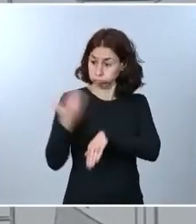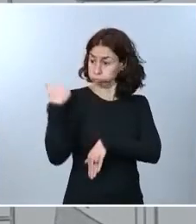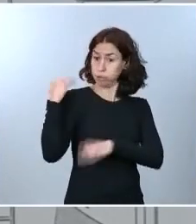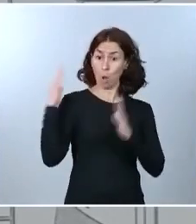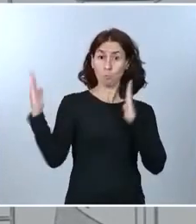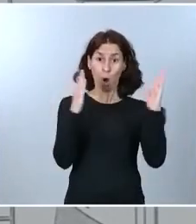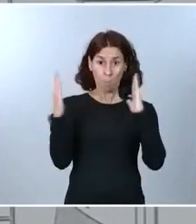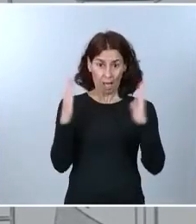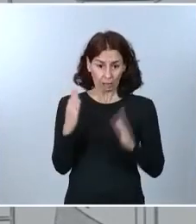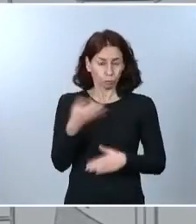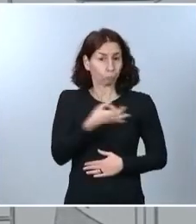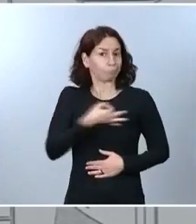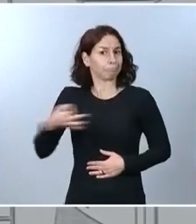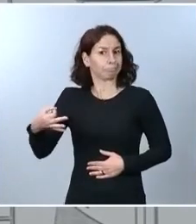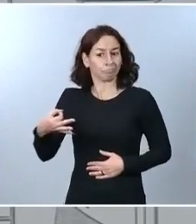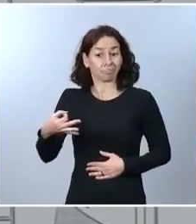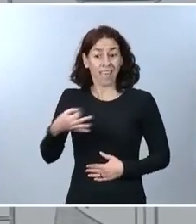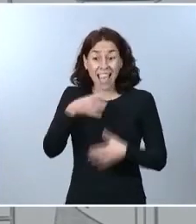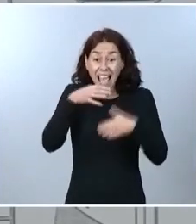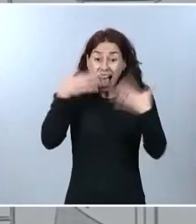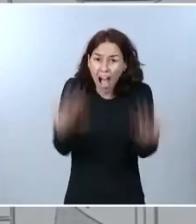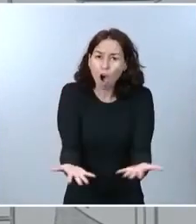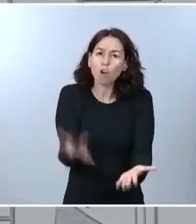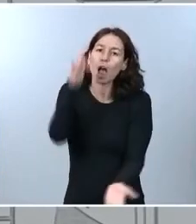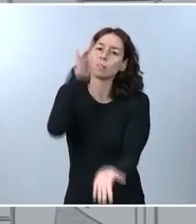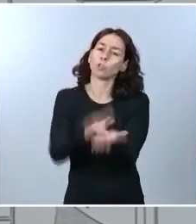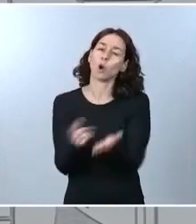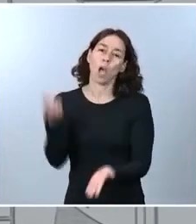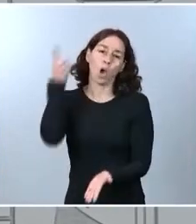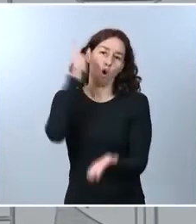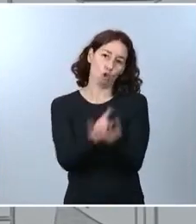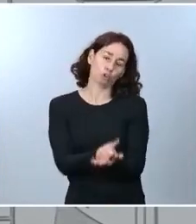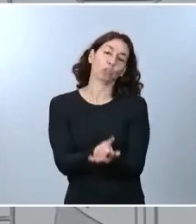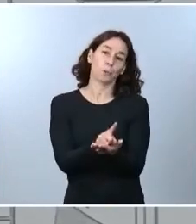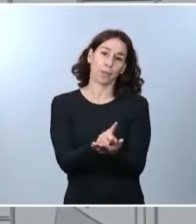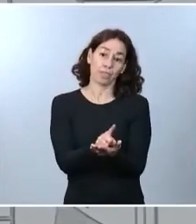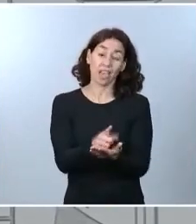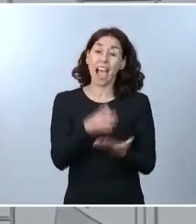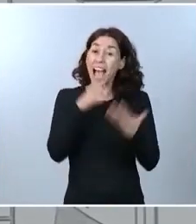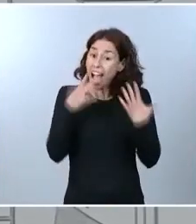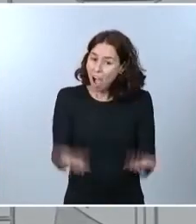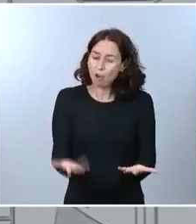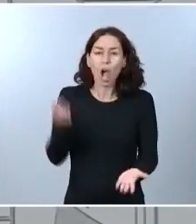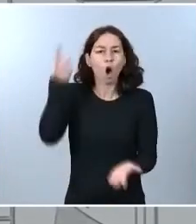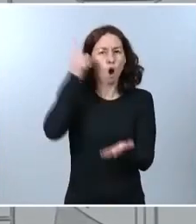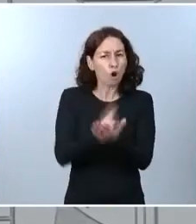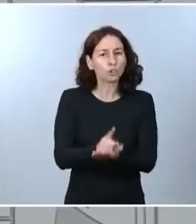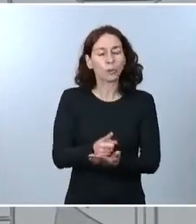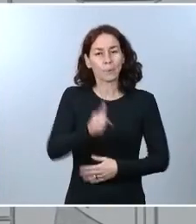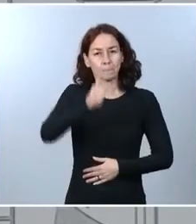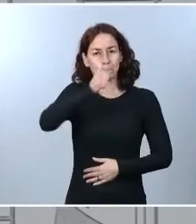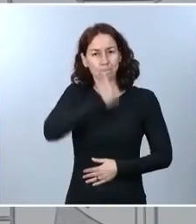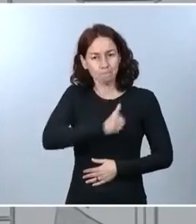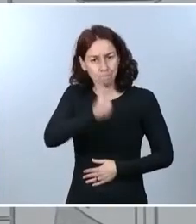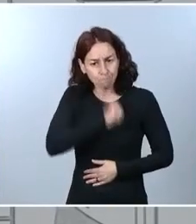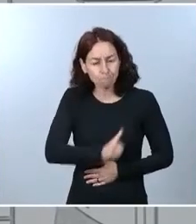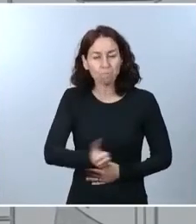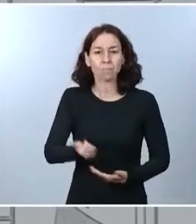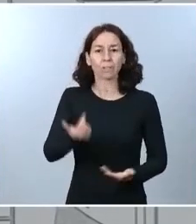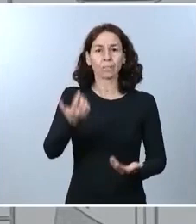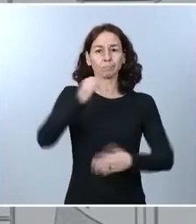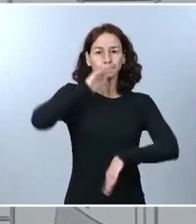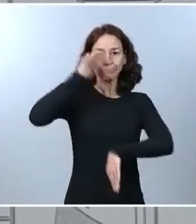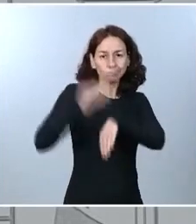tenemos que volver a hacerlo en esta segunda ola. Tenemos que apelar de nuevo a esa resistencia, a esa disciplina social y a esa moral de victoria.